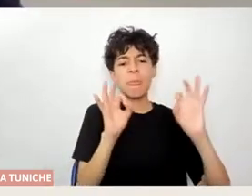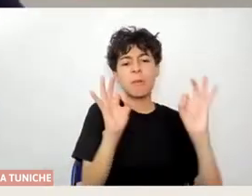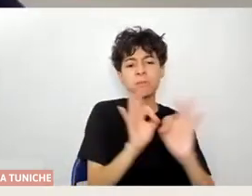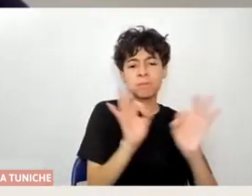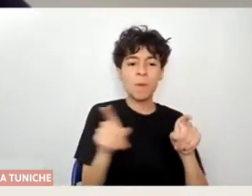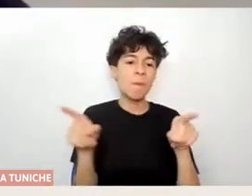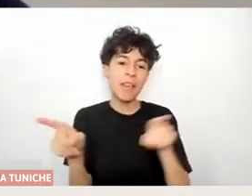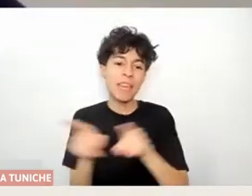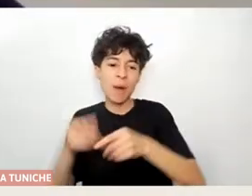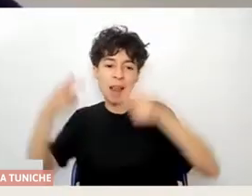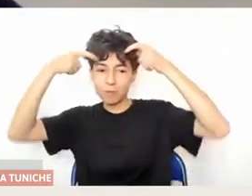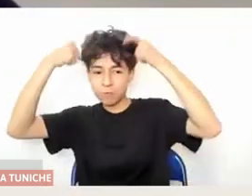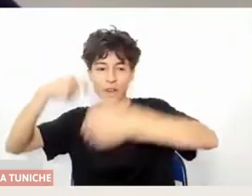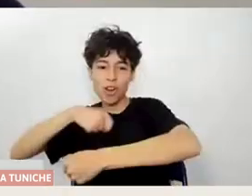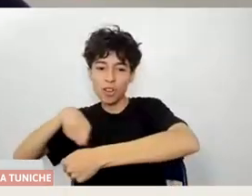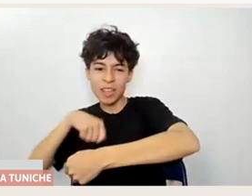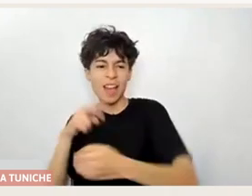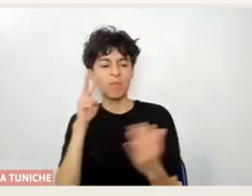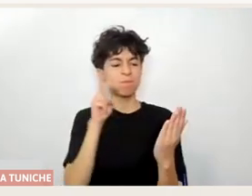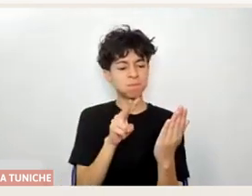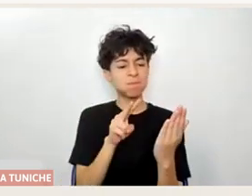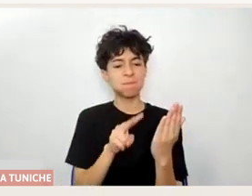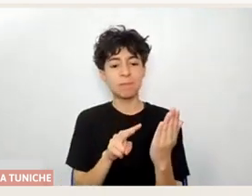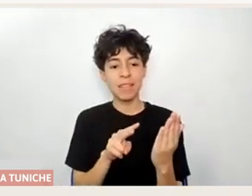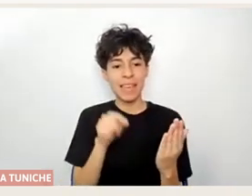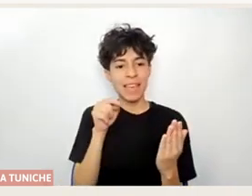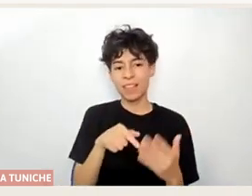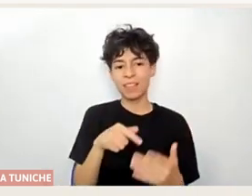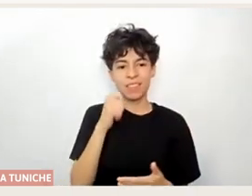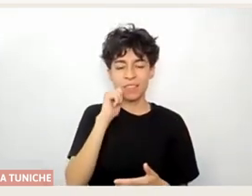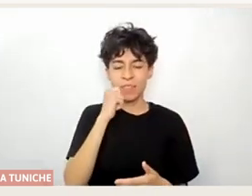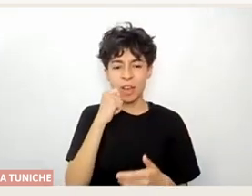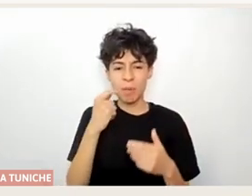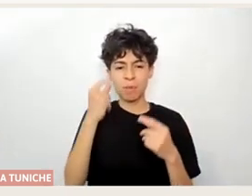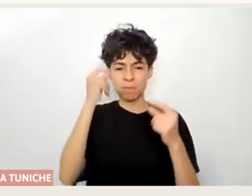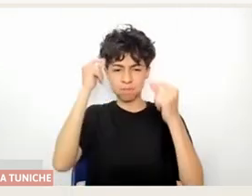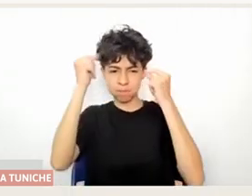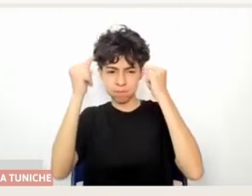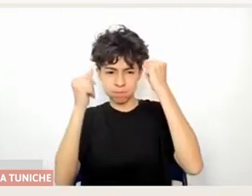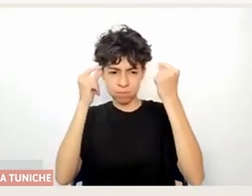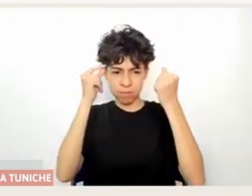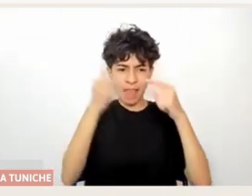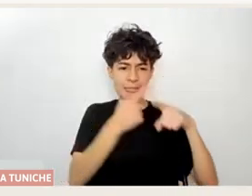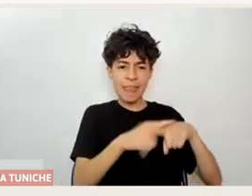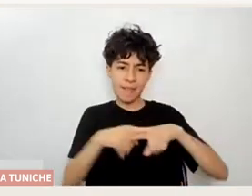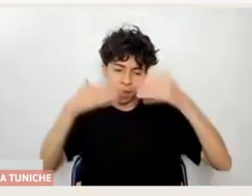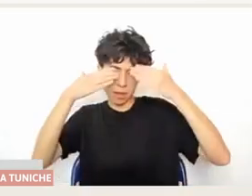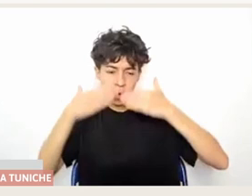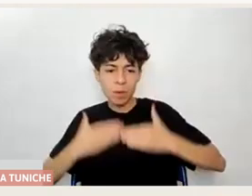con eso, ¿no? Con la posibilidad de explorar desde nuestras distintas corporalidades y percepciones.